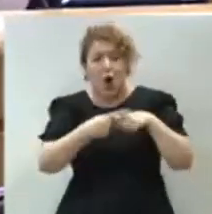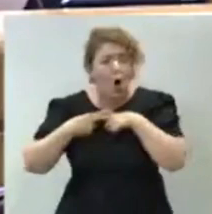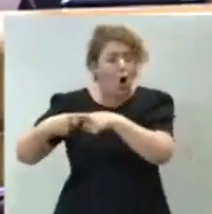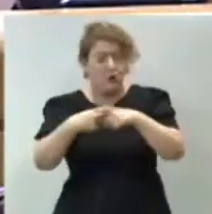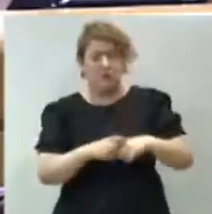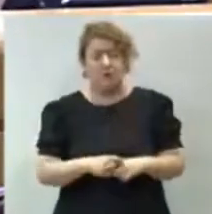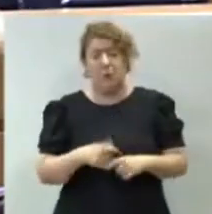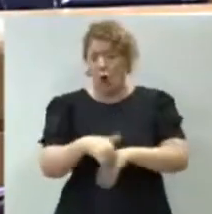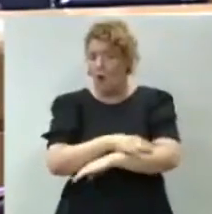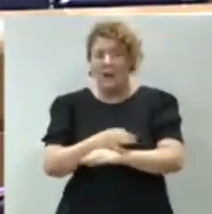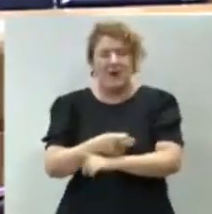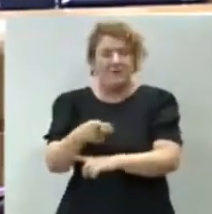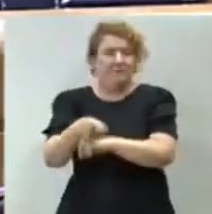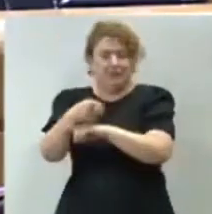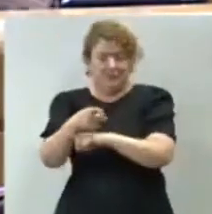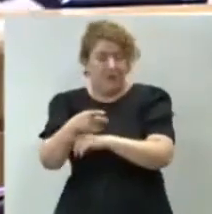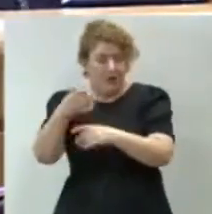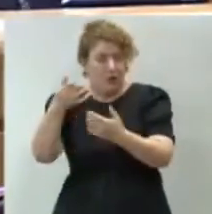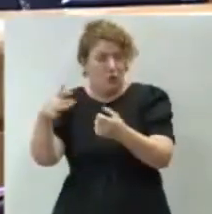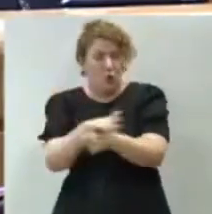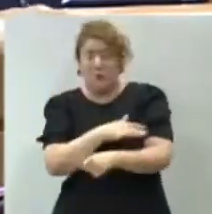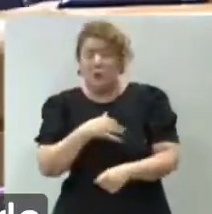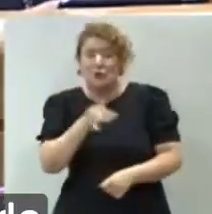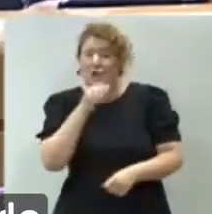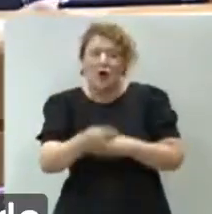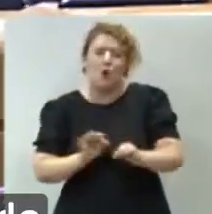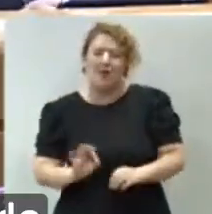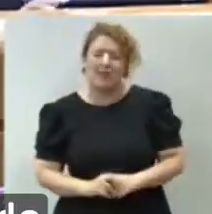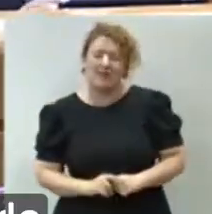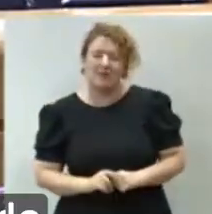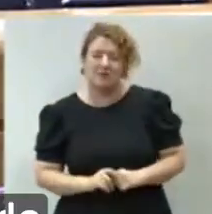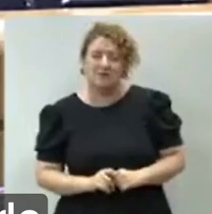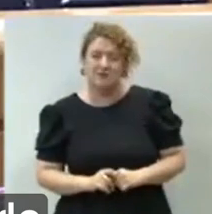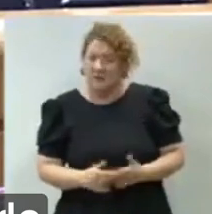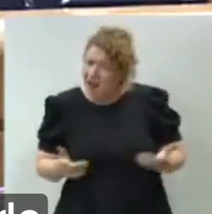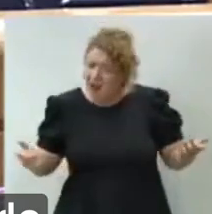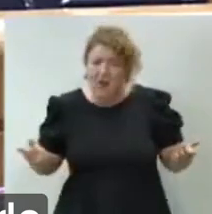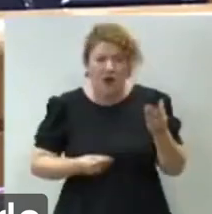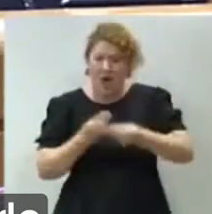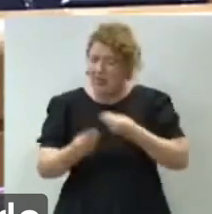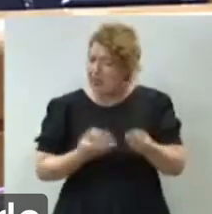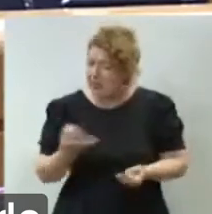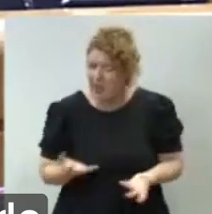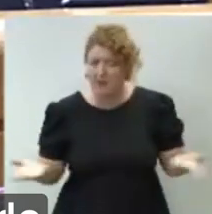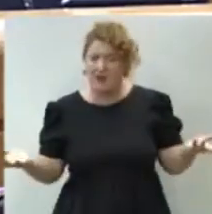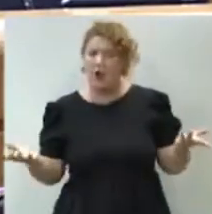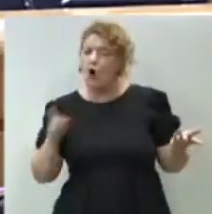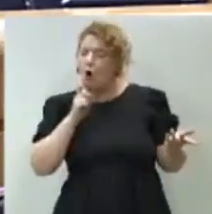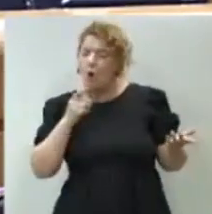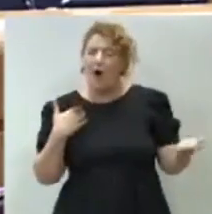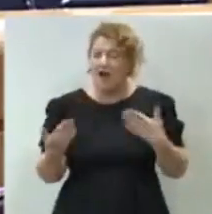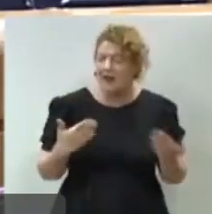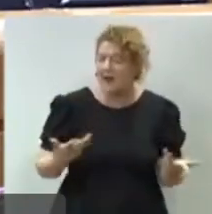que garantizar el Gobierno y lo que no ha hecho. Claro, señor Ministro, que hay que hacerlo con diálogo, con generosidad